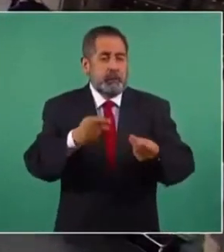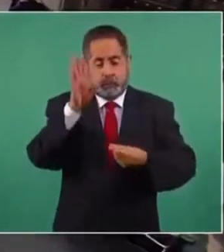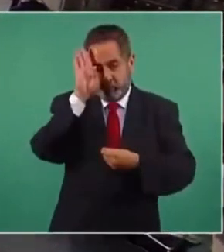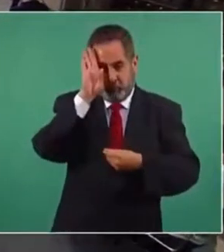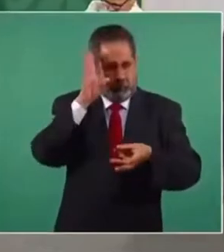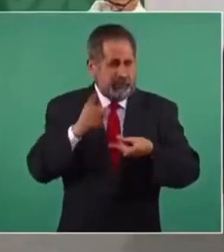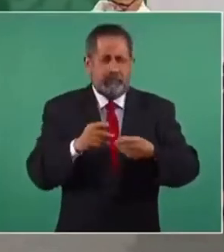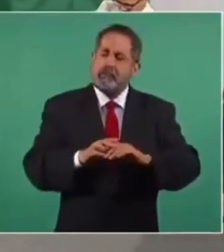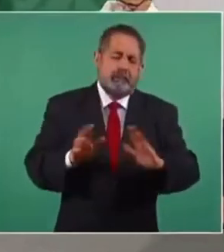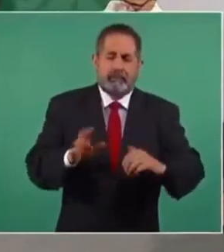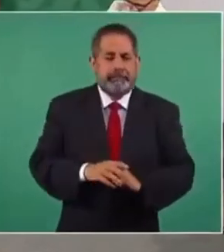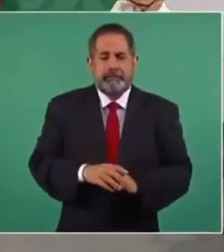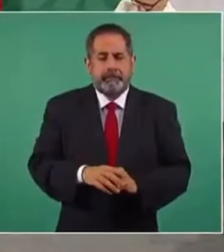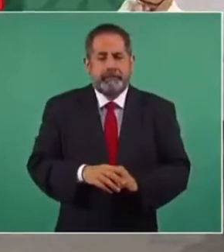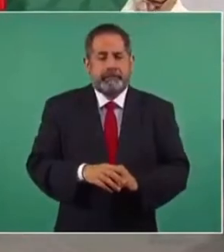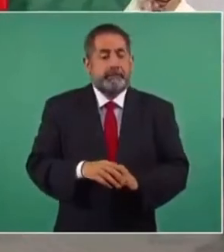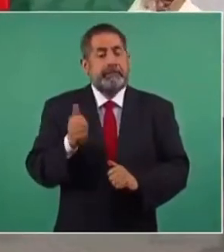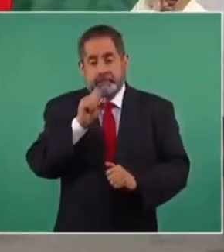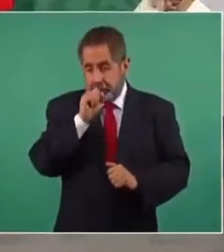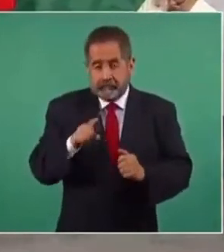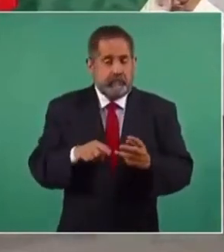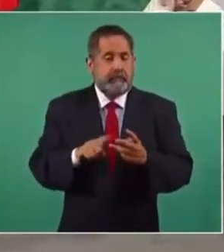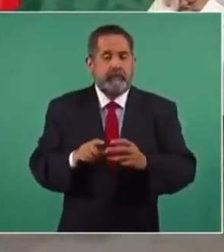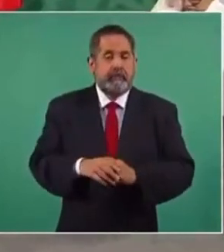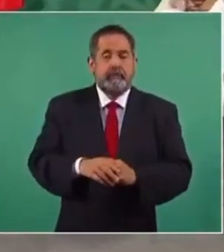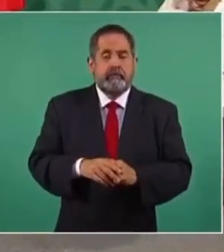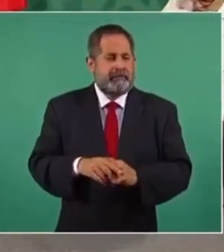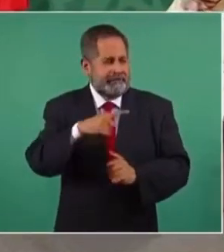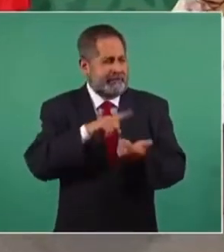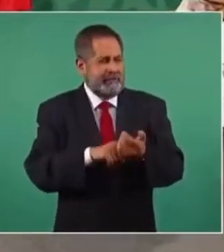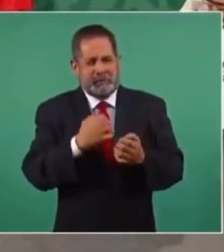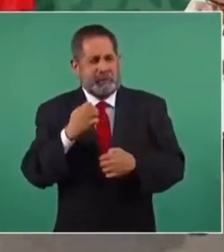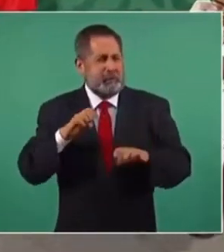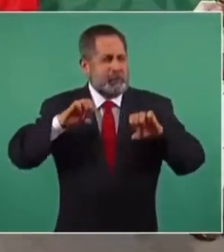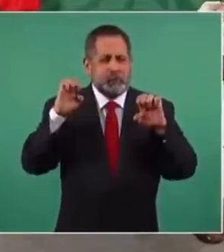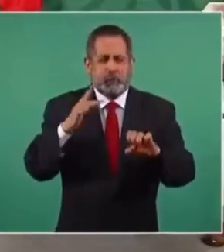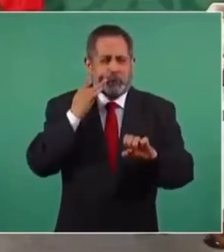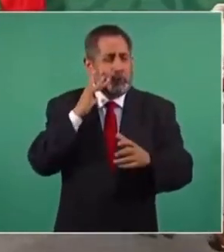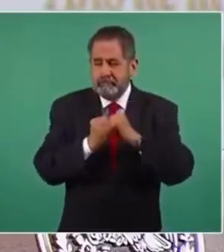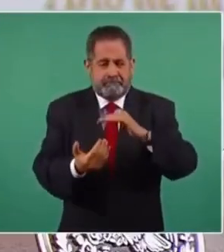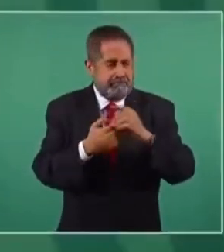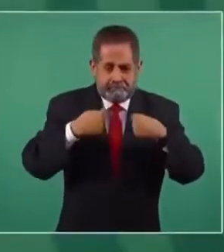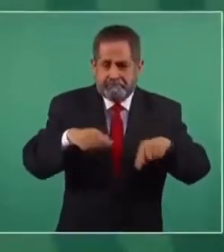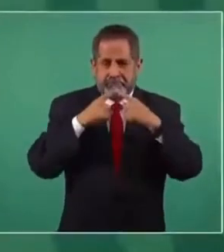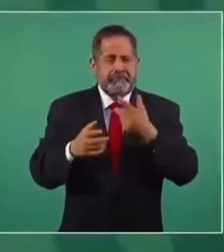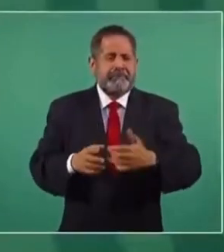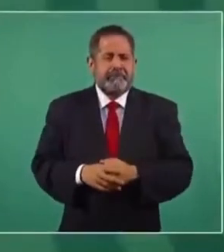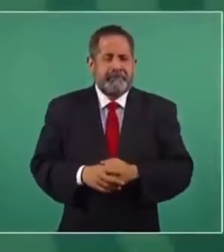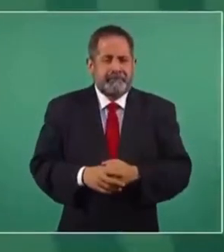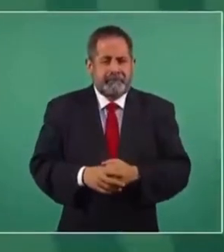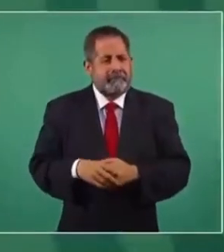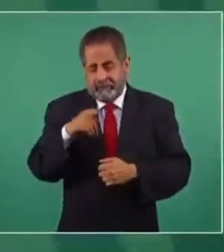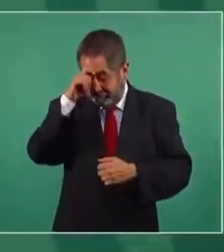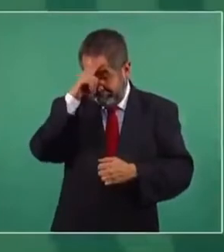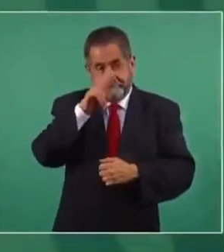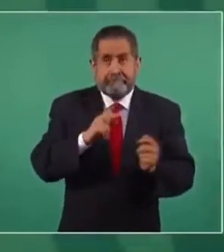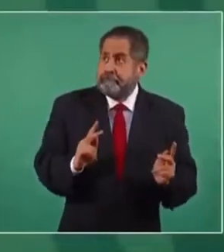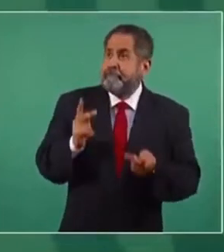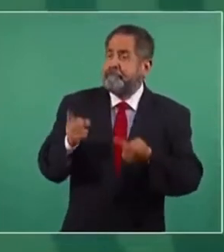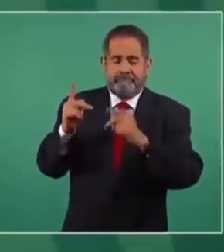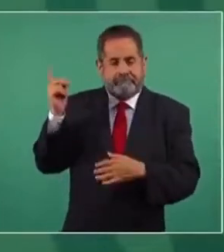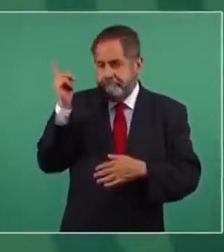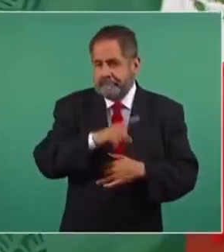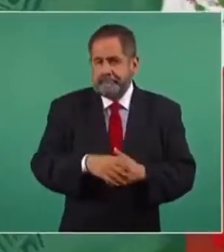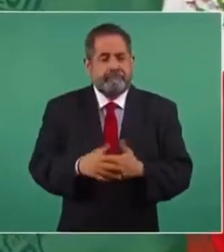es mayor. Y luego, pues el lujo que tiene el avión. Entonces, nos ha costado bastante trabajo